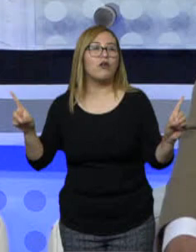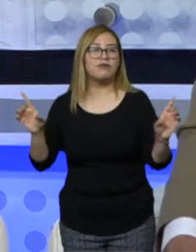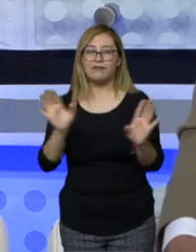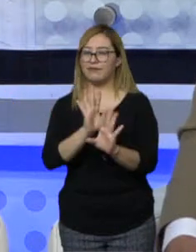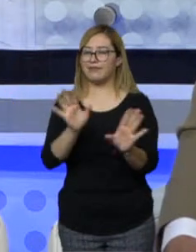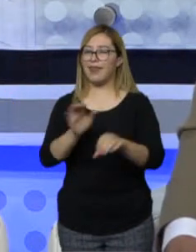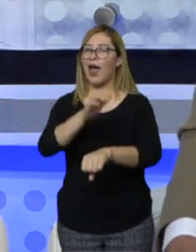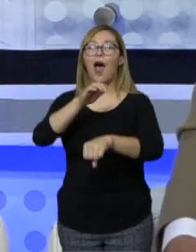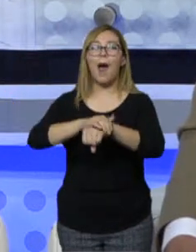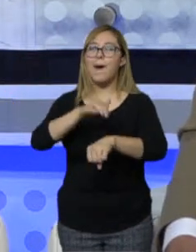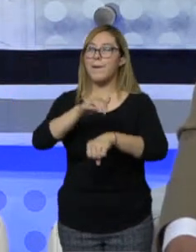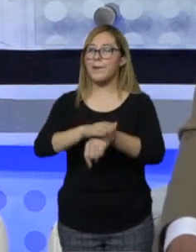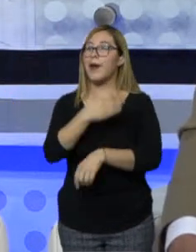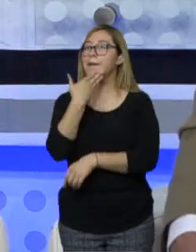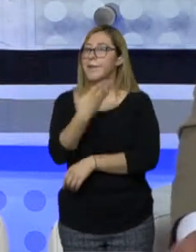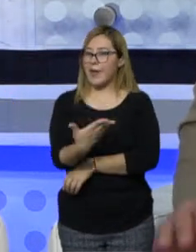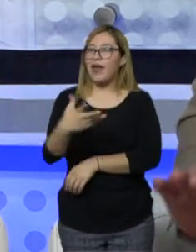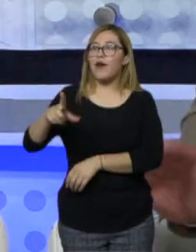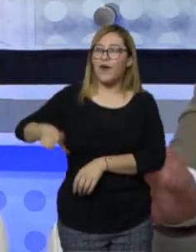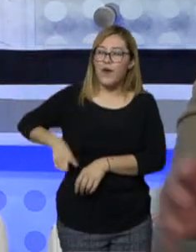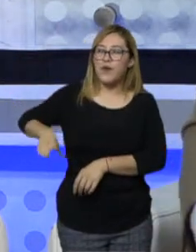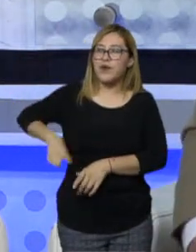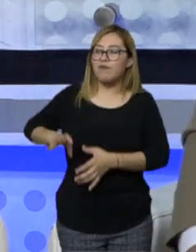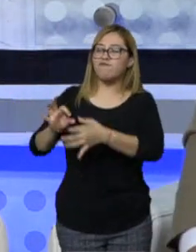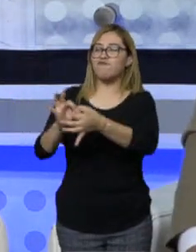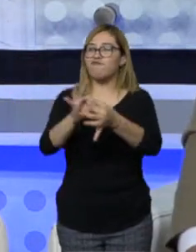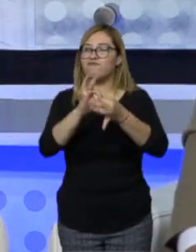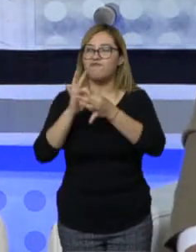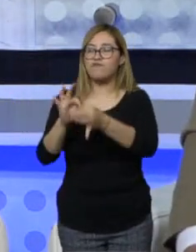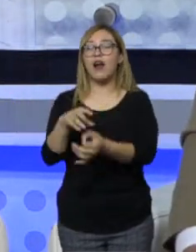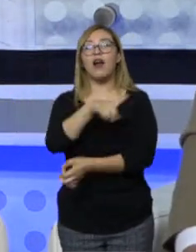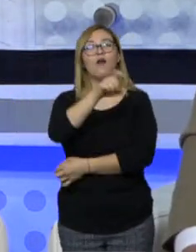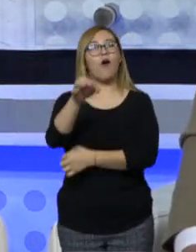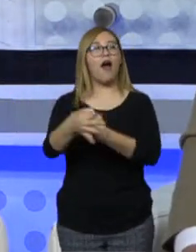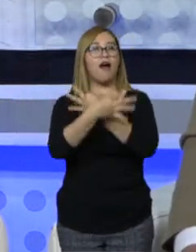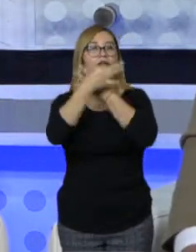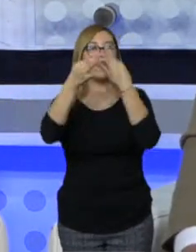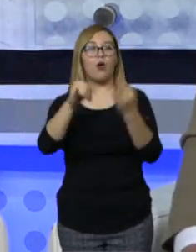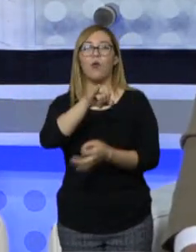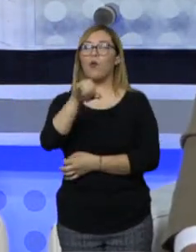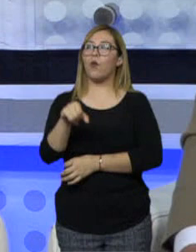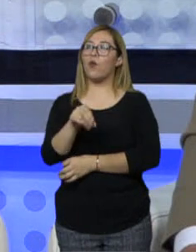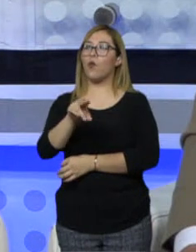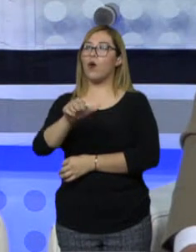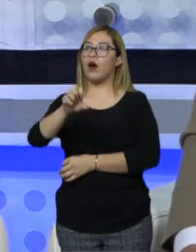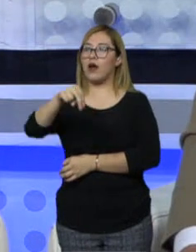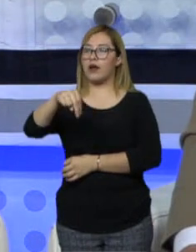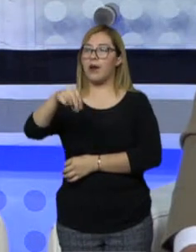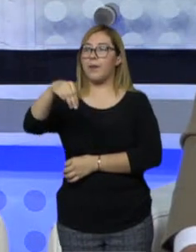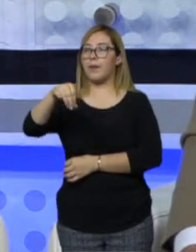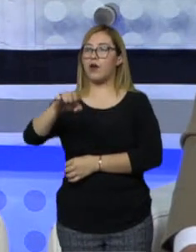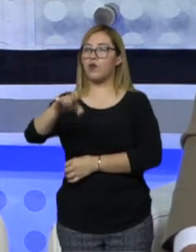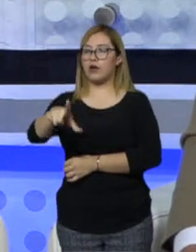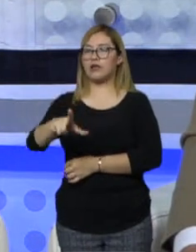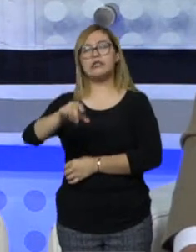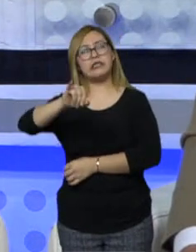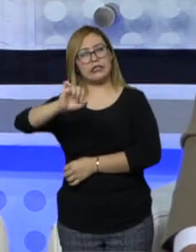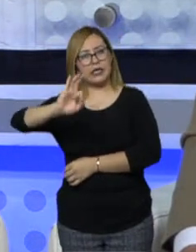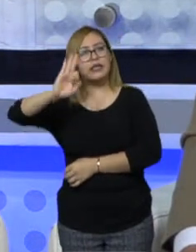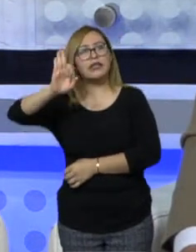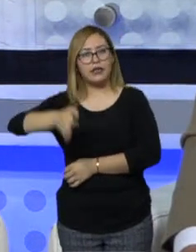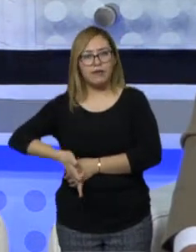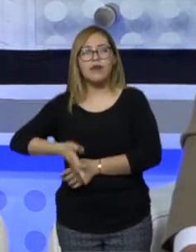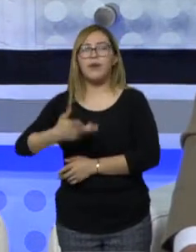bien, es gobierno. Y después el discurso de Juan Manuel Carreras López era de, sí, mi presidente, mi